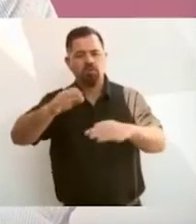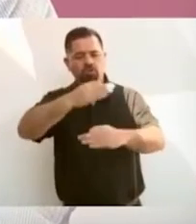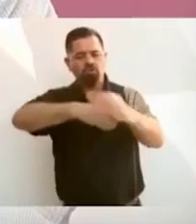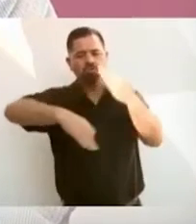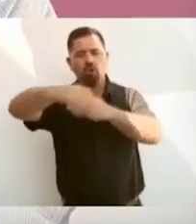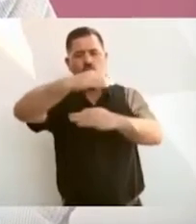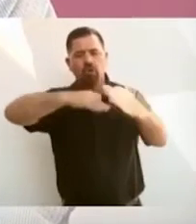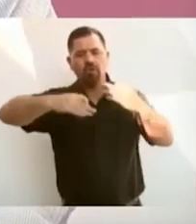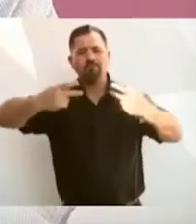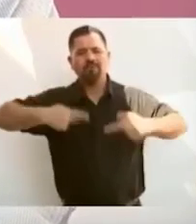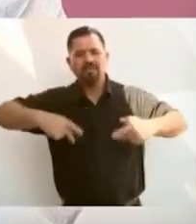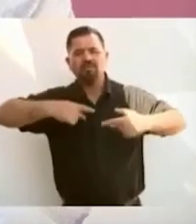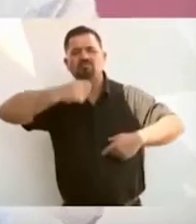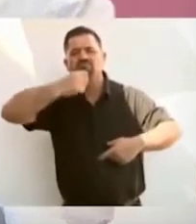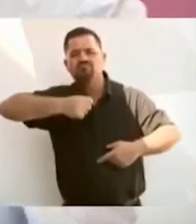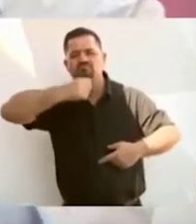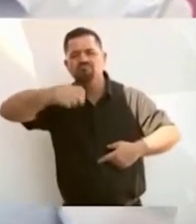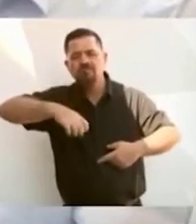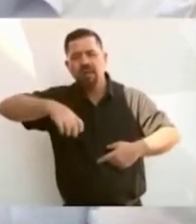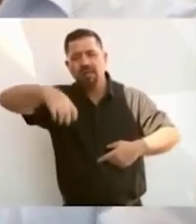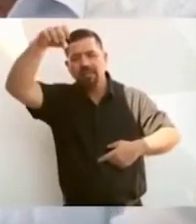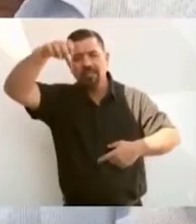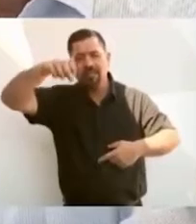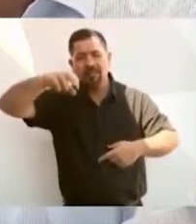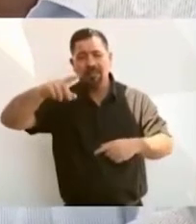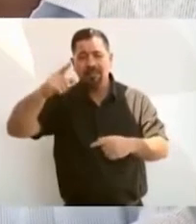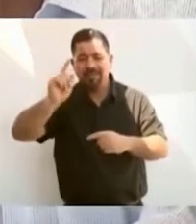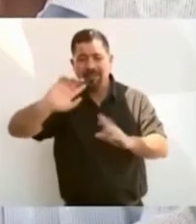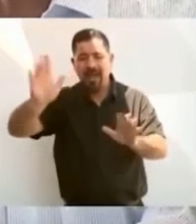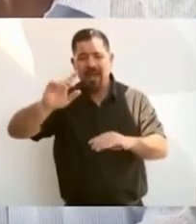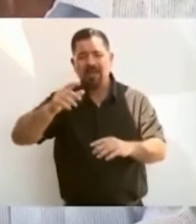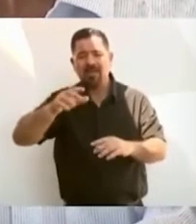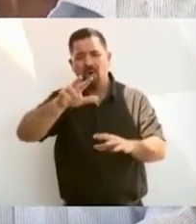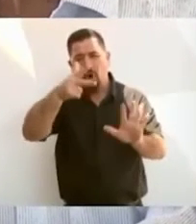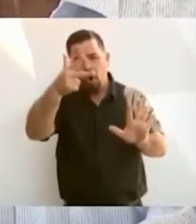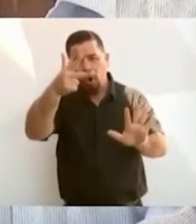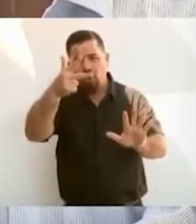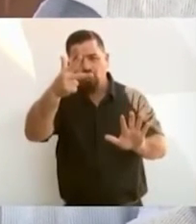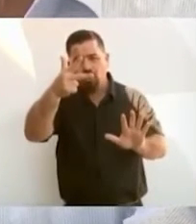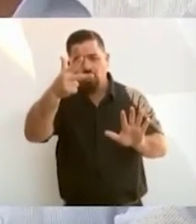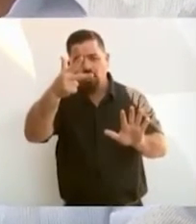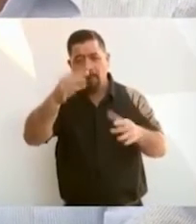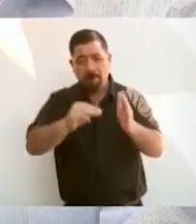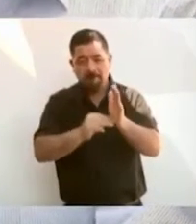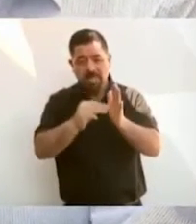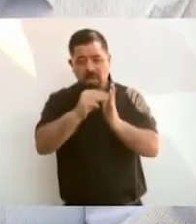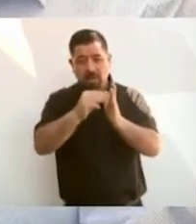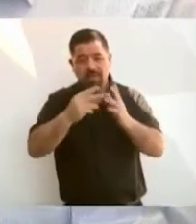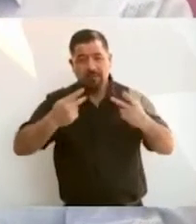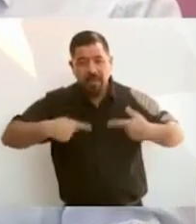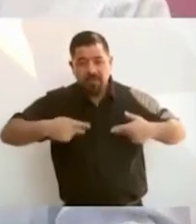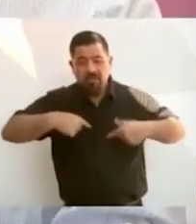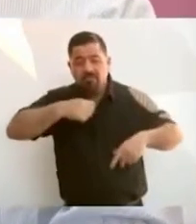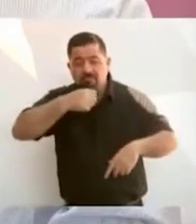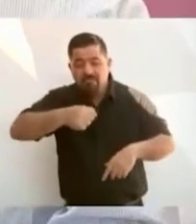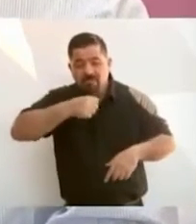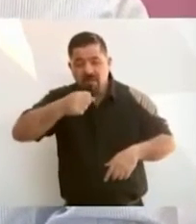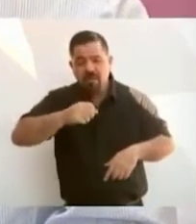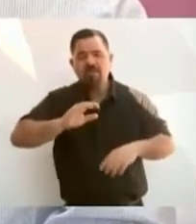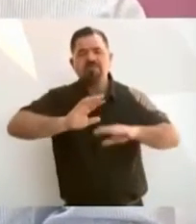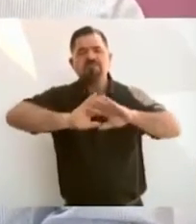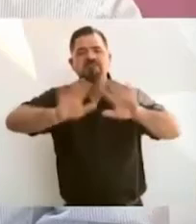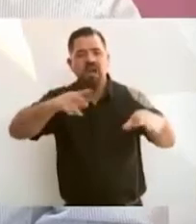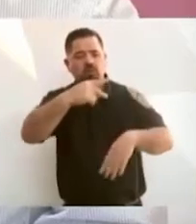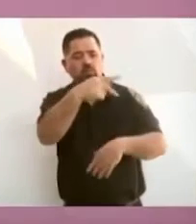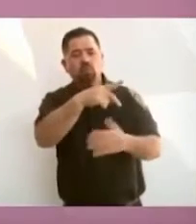más de 8 millones de ancianos respetables, tienen el derecho